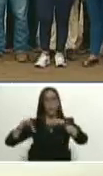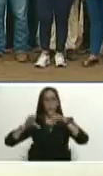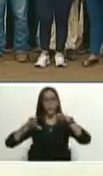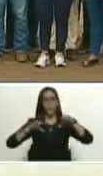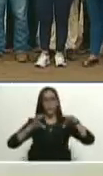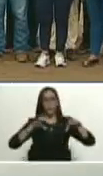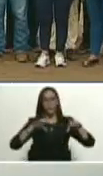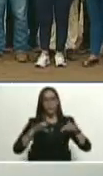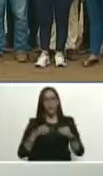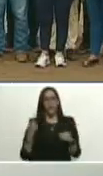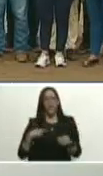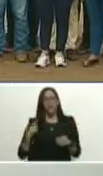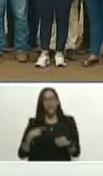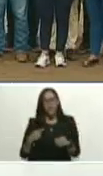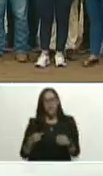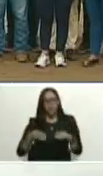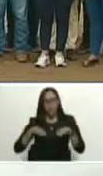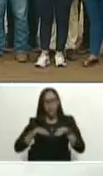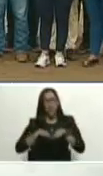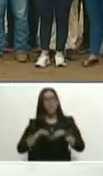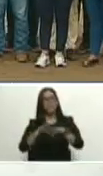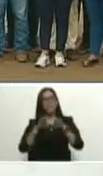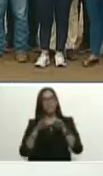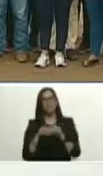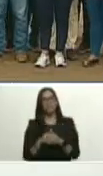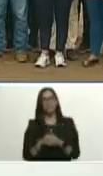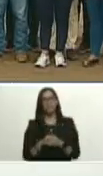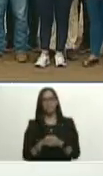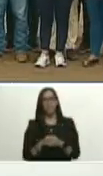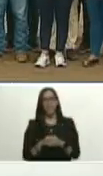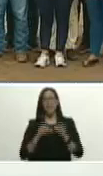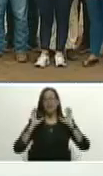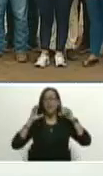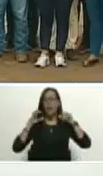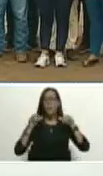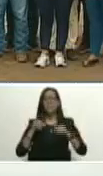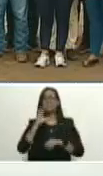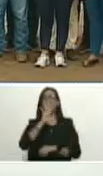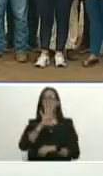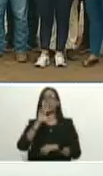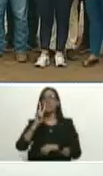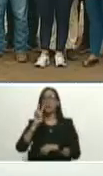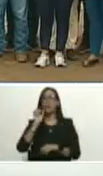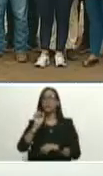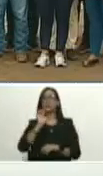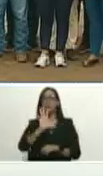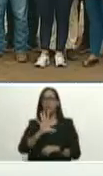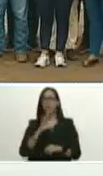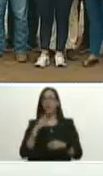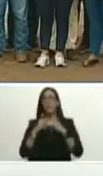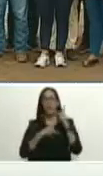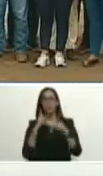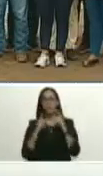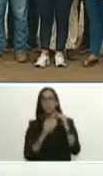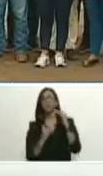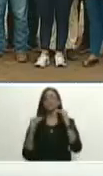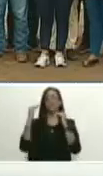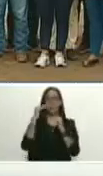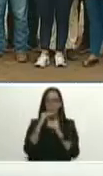hemos tenido un crecimiento en el rubro maíz de 52.5% de producción superior